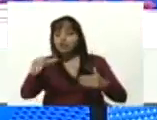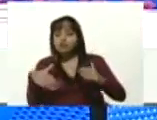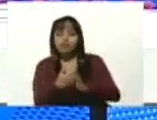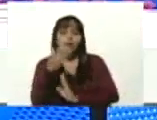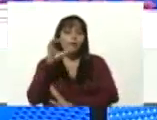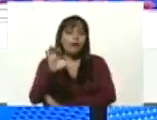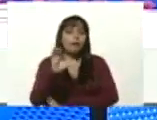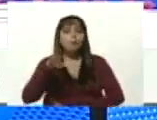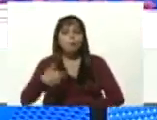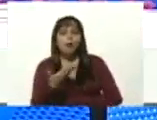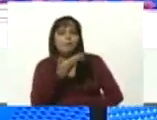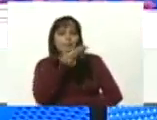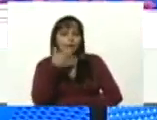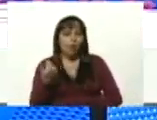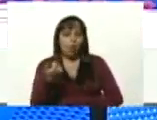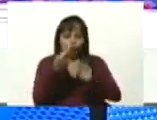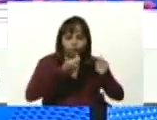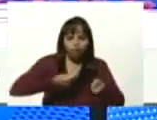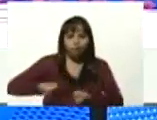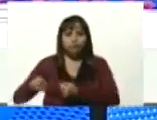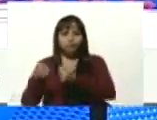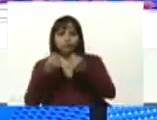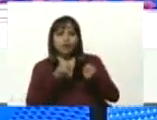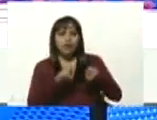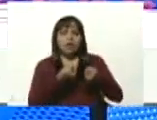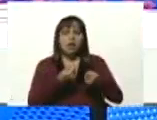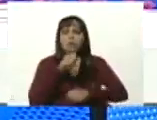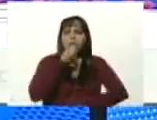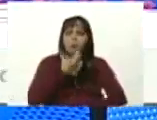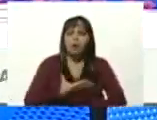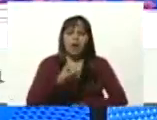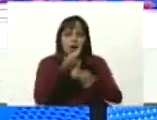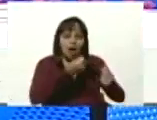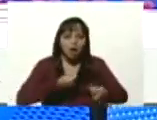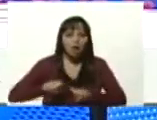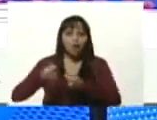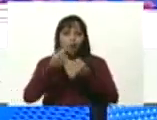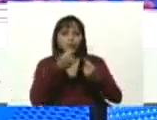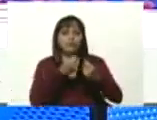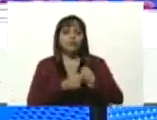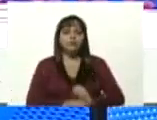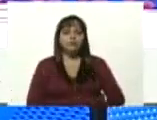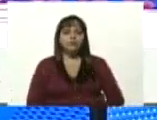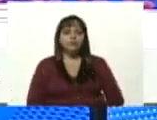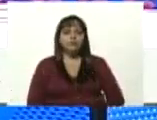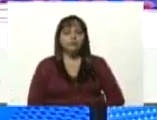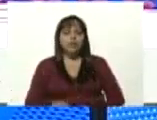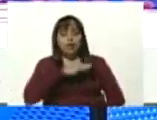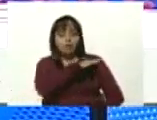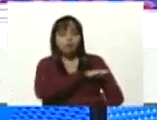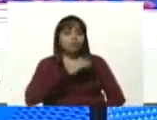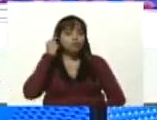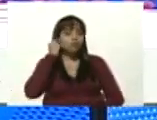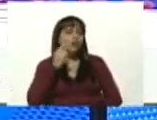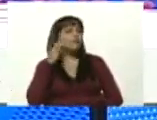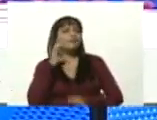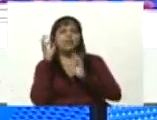su crecimiento económico, su prosperidad económica y su estado de bienestar. Misión Sucre, de verdad,